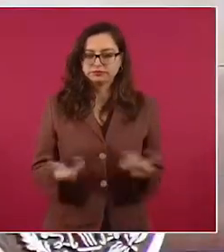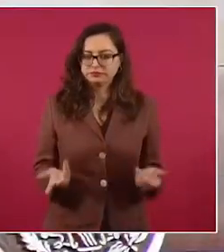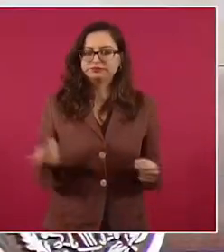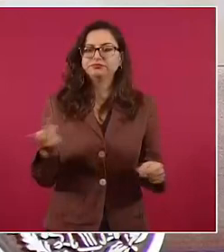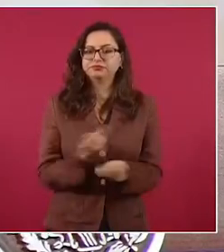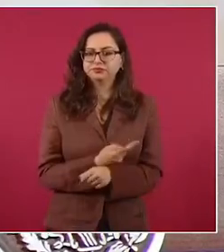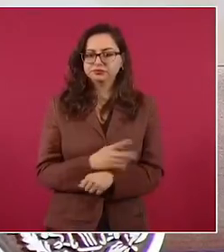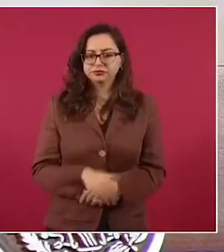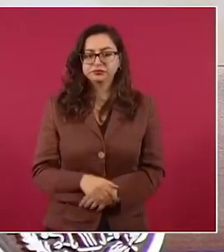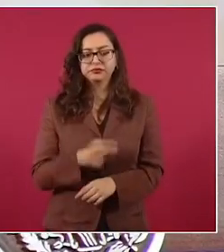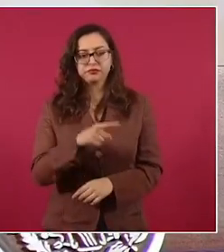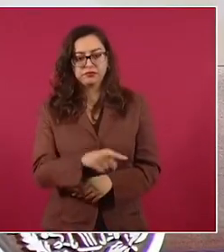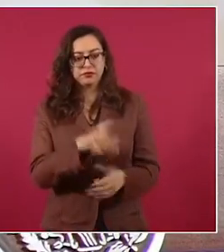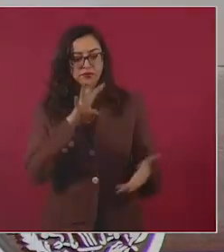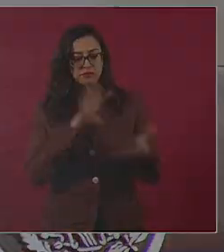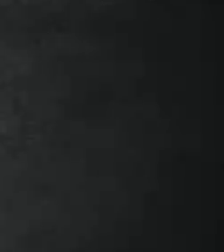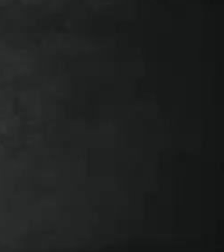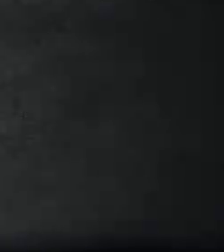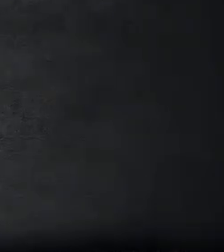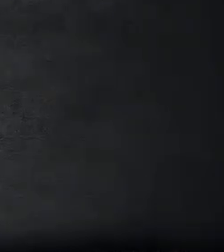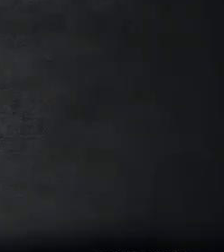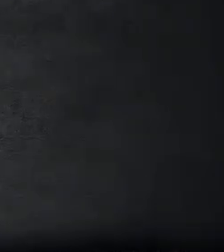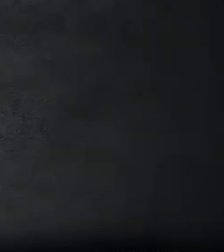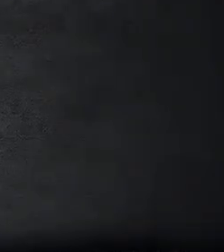elaboración de fustes para monturas.